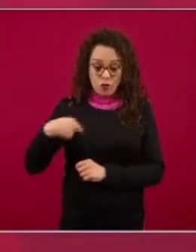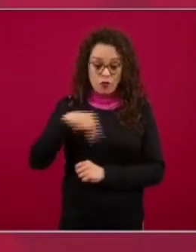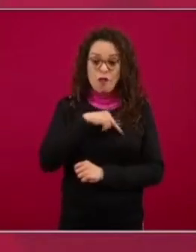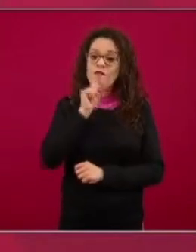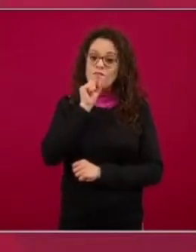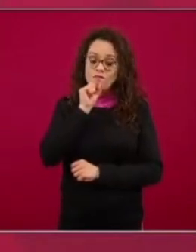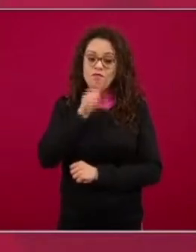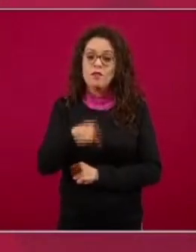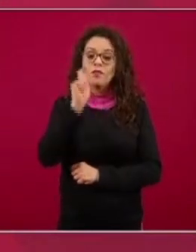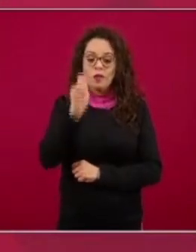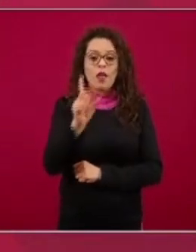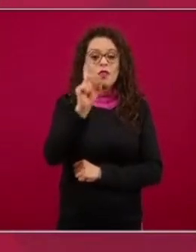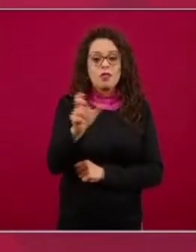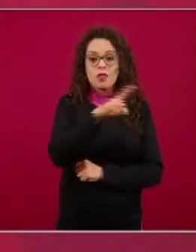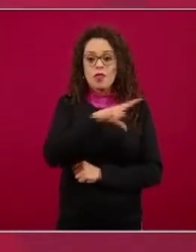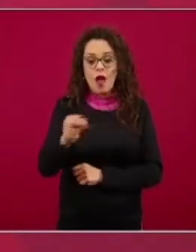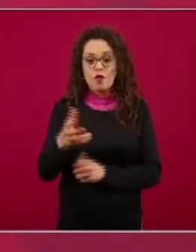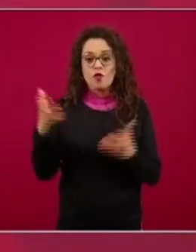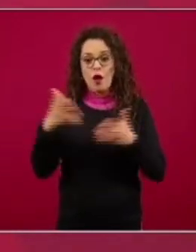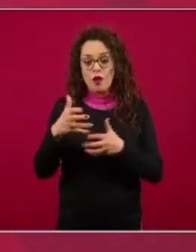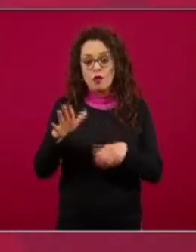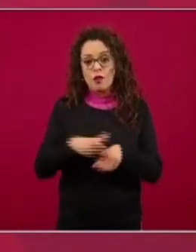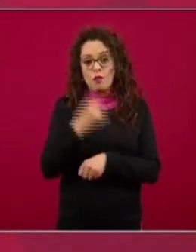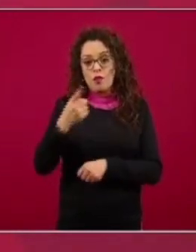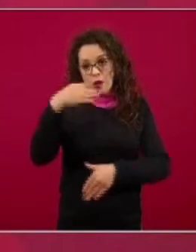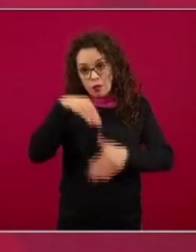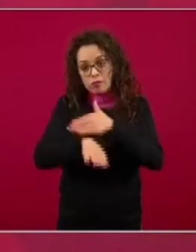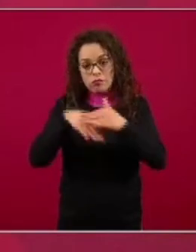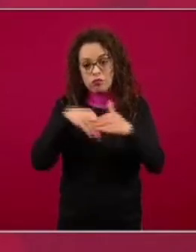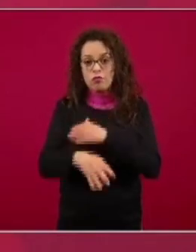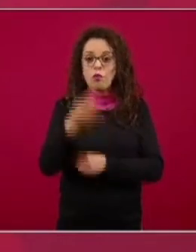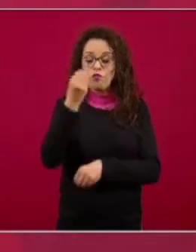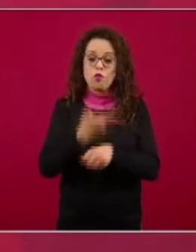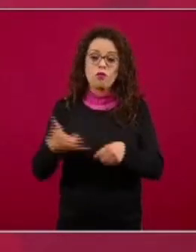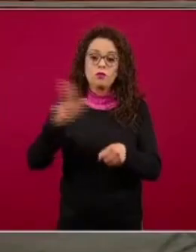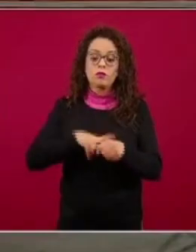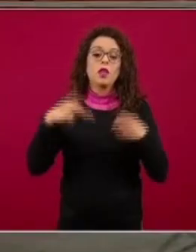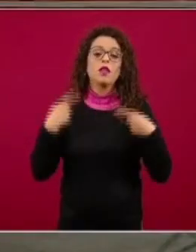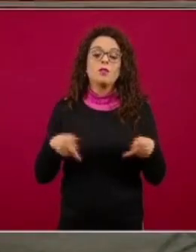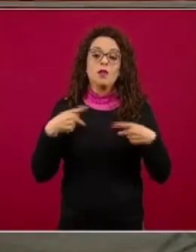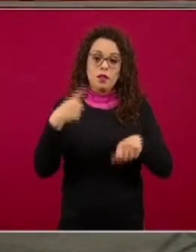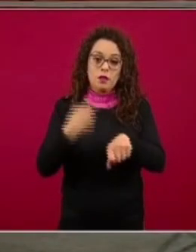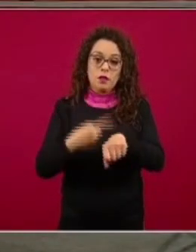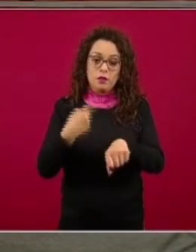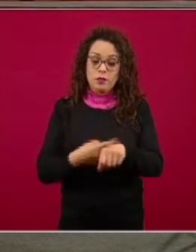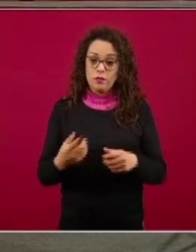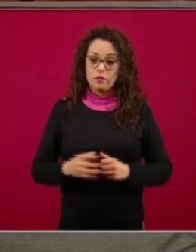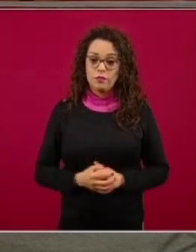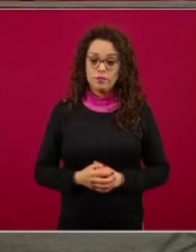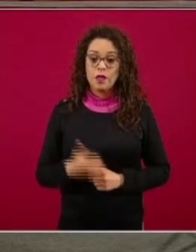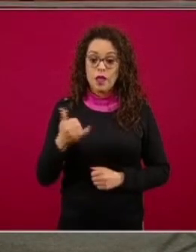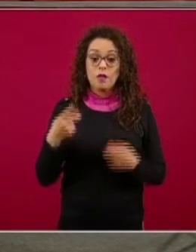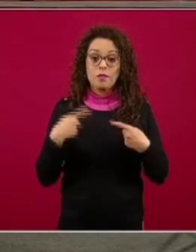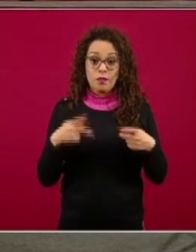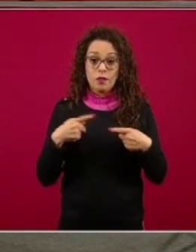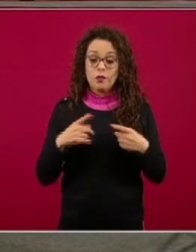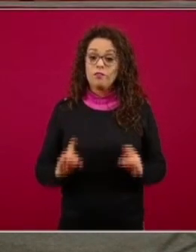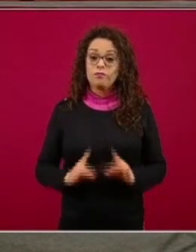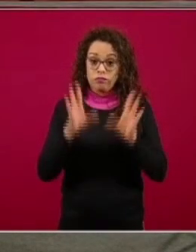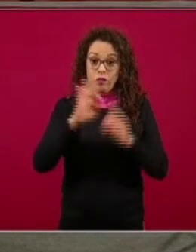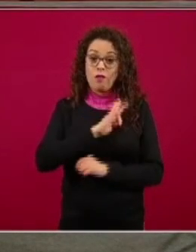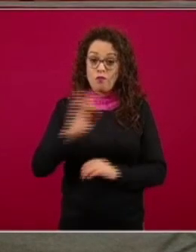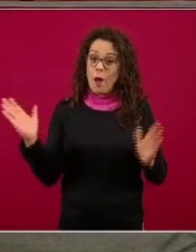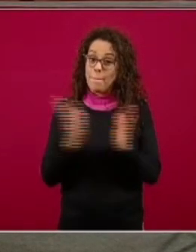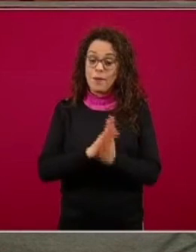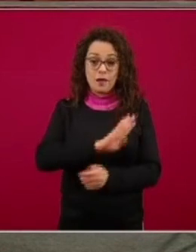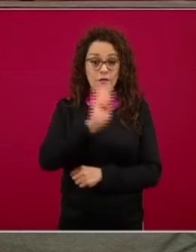un daño por sobreocupación de los hospitales y el riesgo de que las personas pierdan